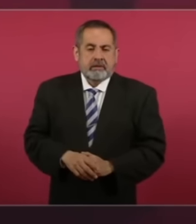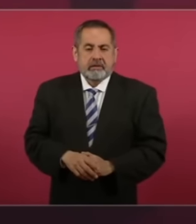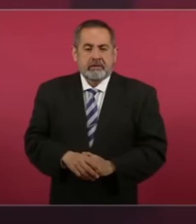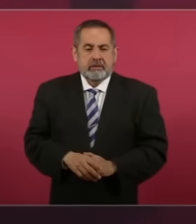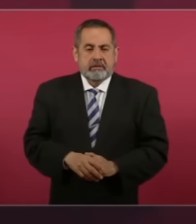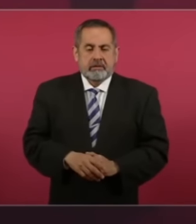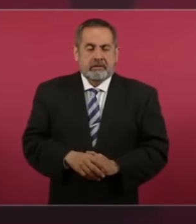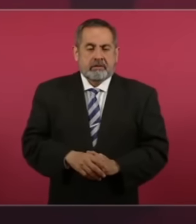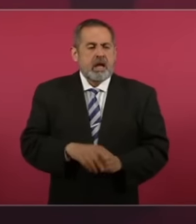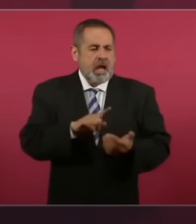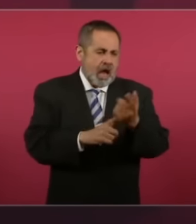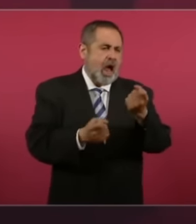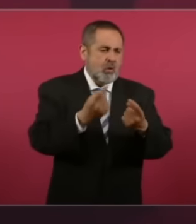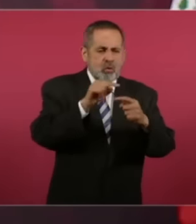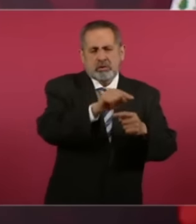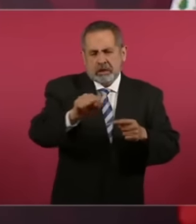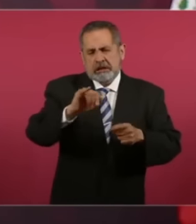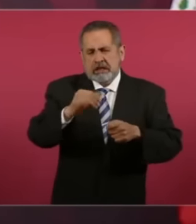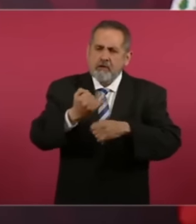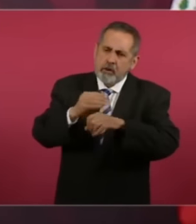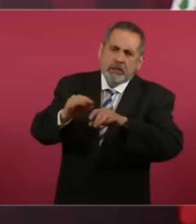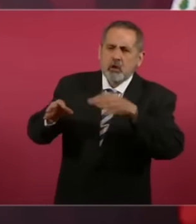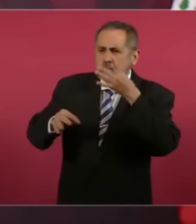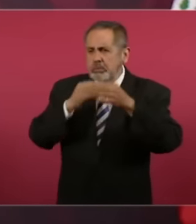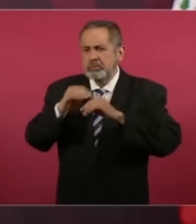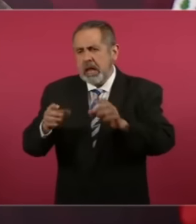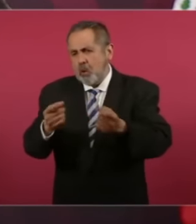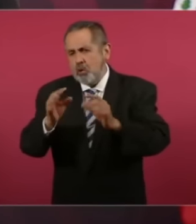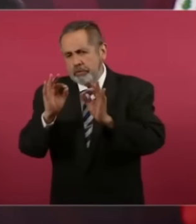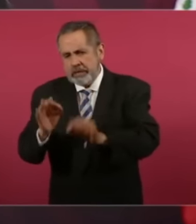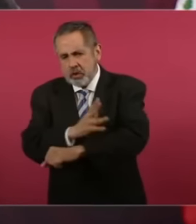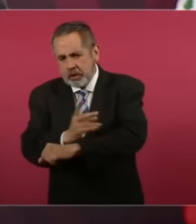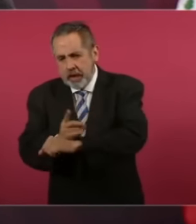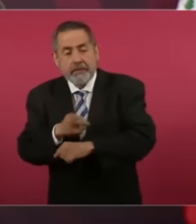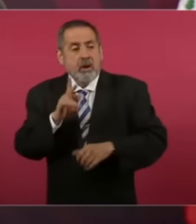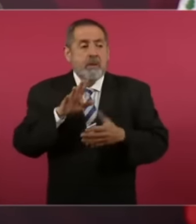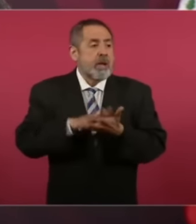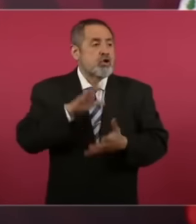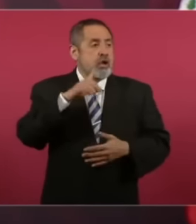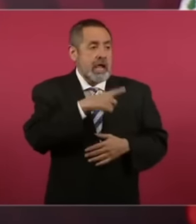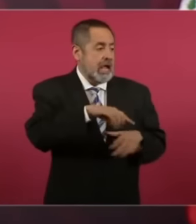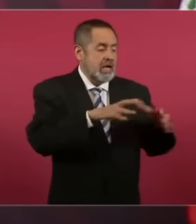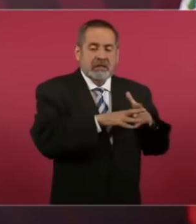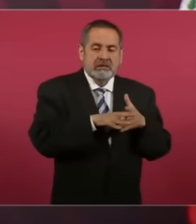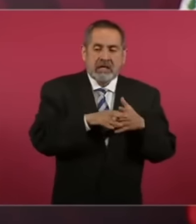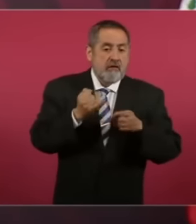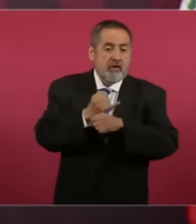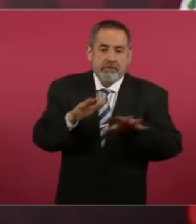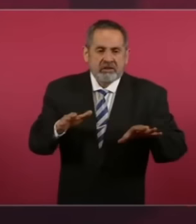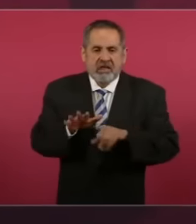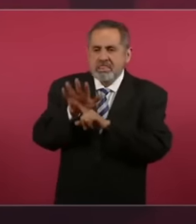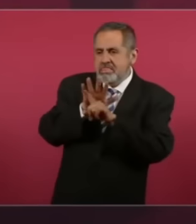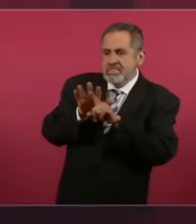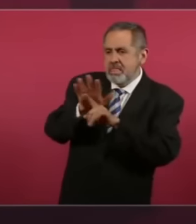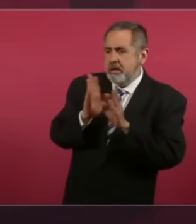sí hay medios de información, pero predominan los medios de manipulación por los intereses